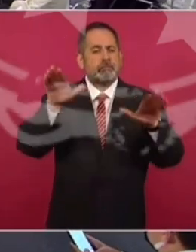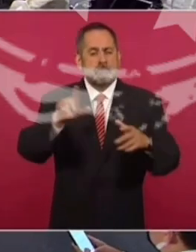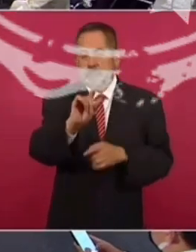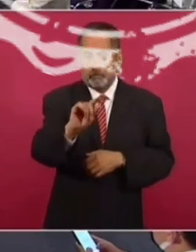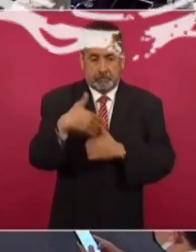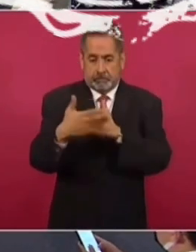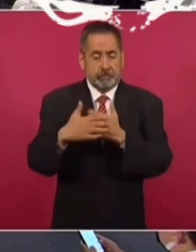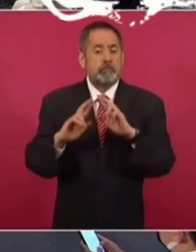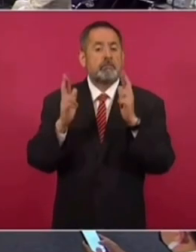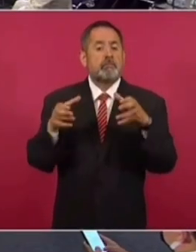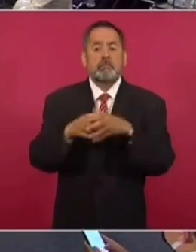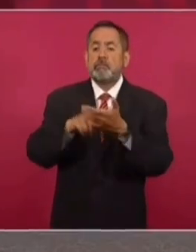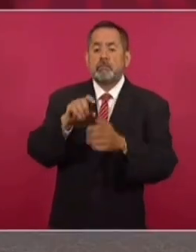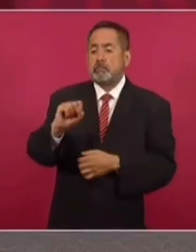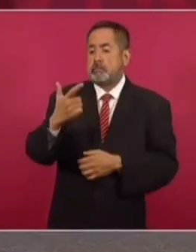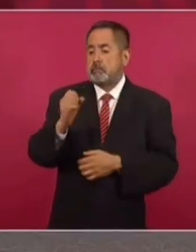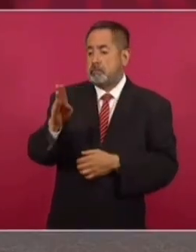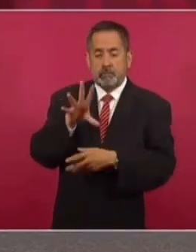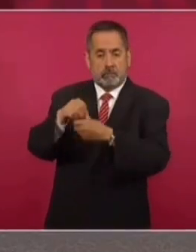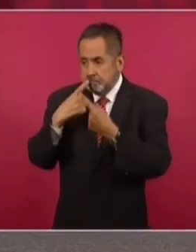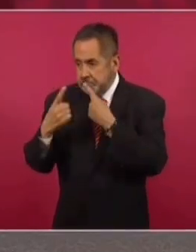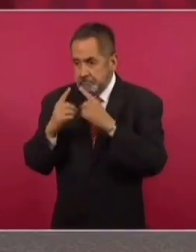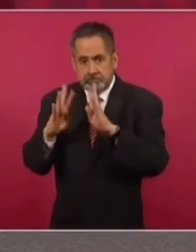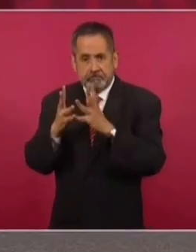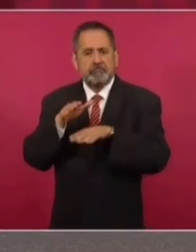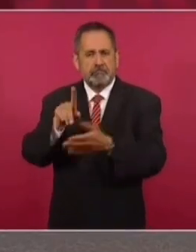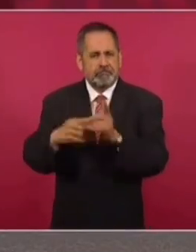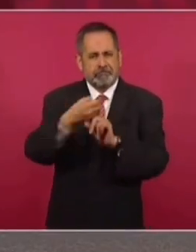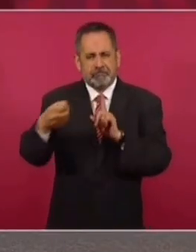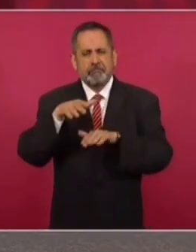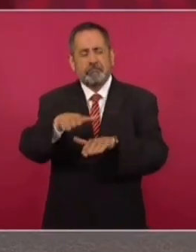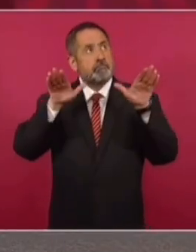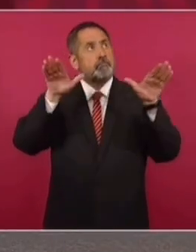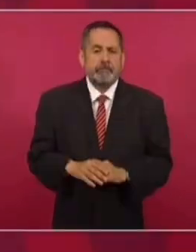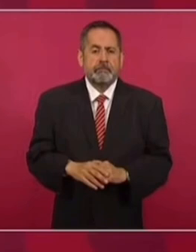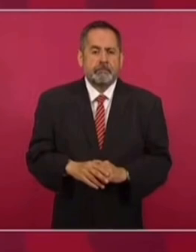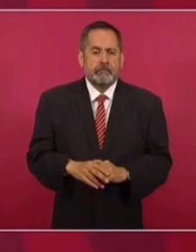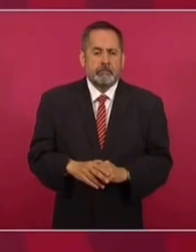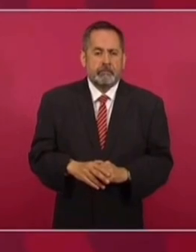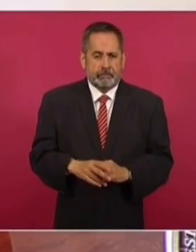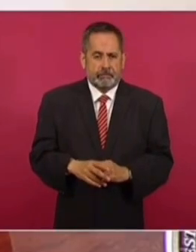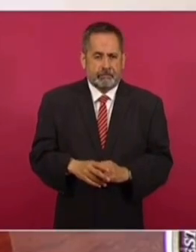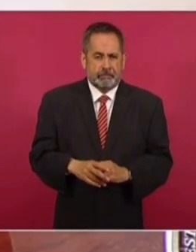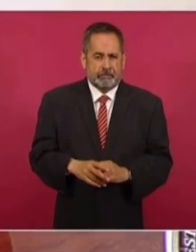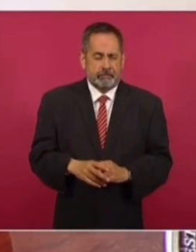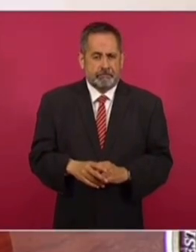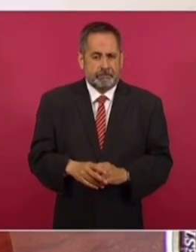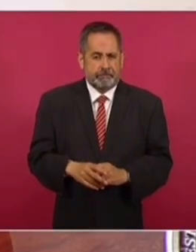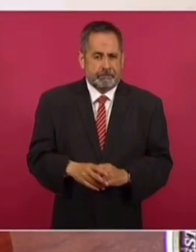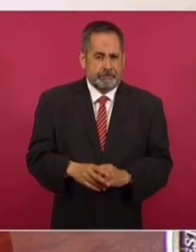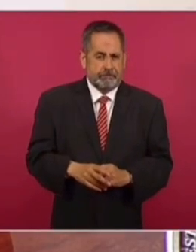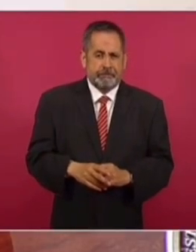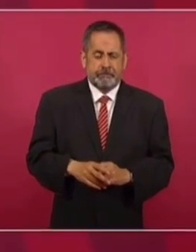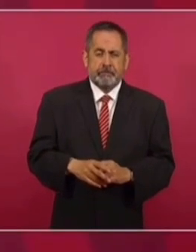Hay una reunión en gobernación para ordenar lo del espacio aéreo. No hay ningún